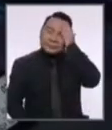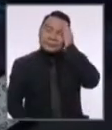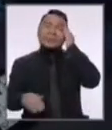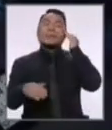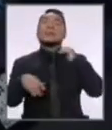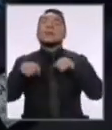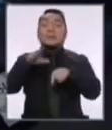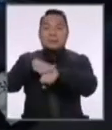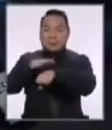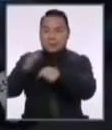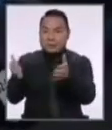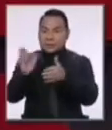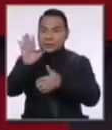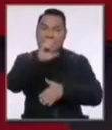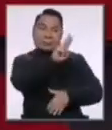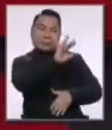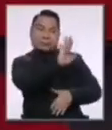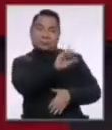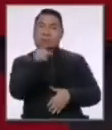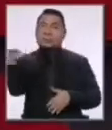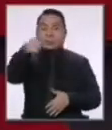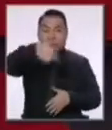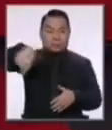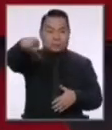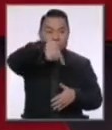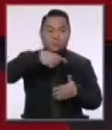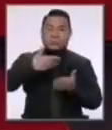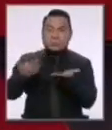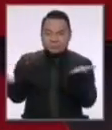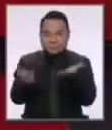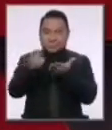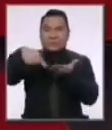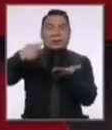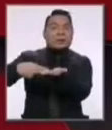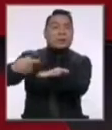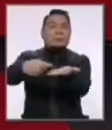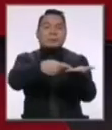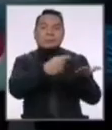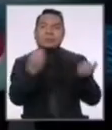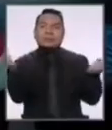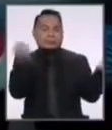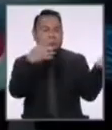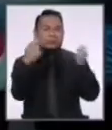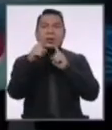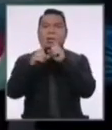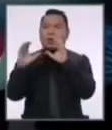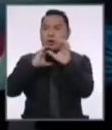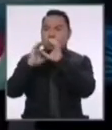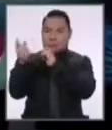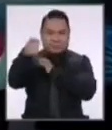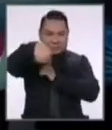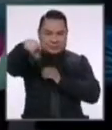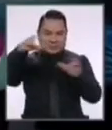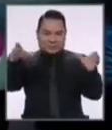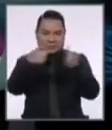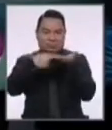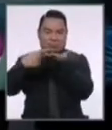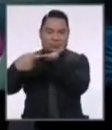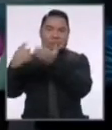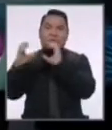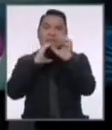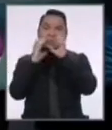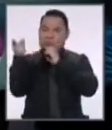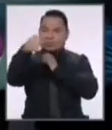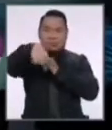también, antes de darle pase a Verónica Mendoza, a dialogar entre ustedes, evidentemente dentro del marco que se les ha solicitado para que sea un diálogo